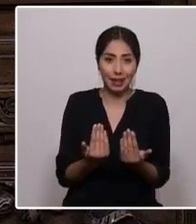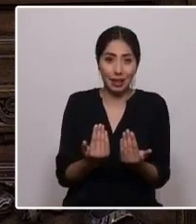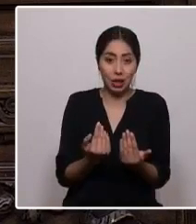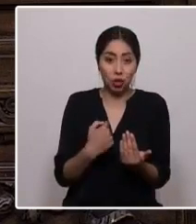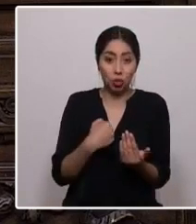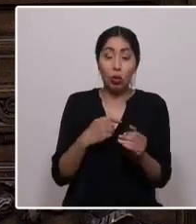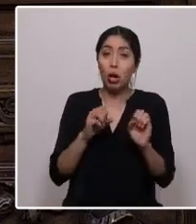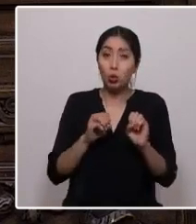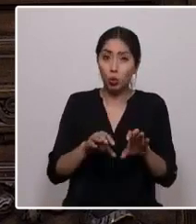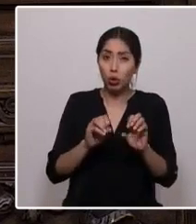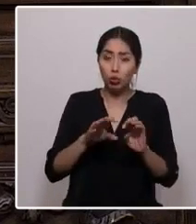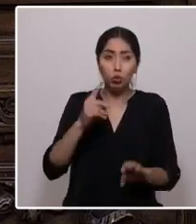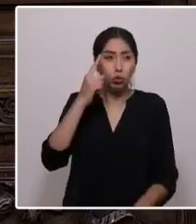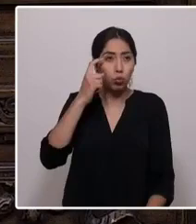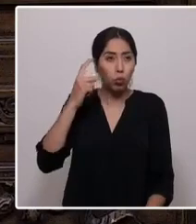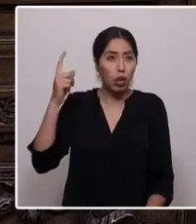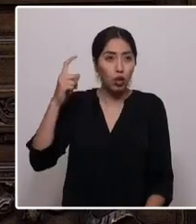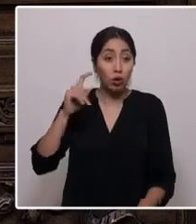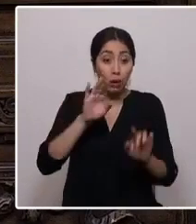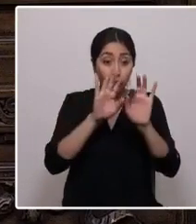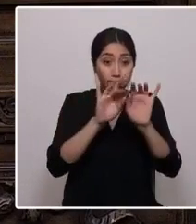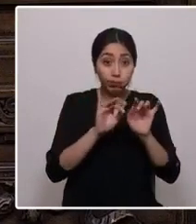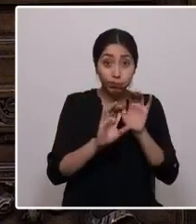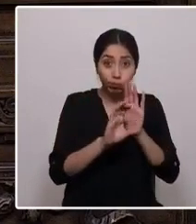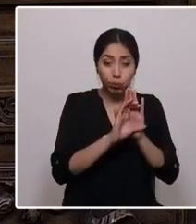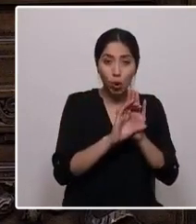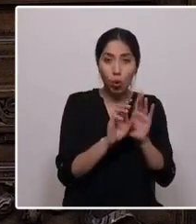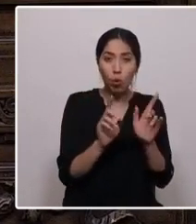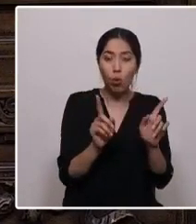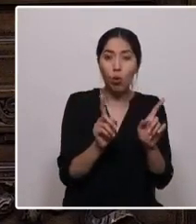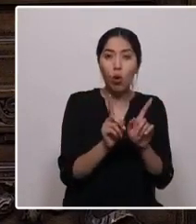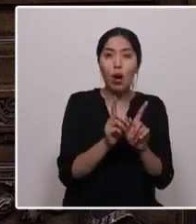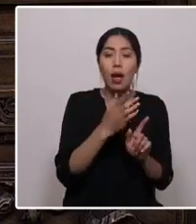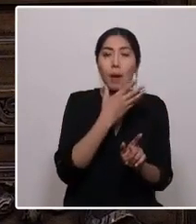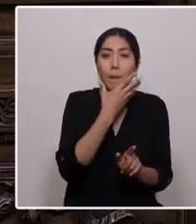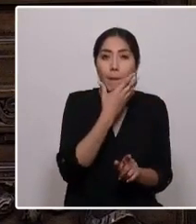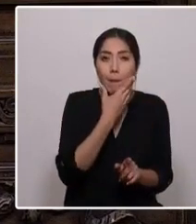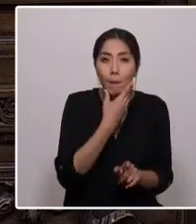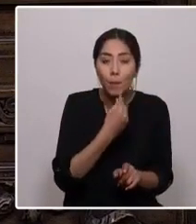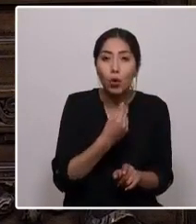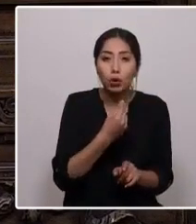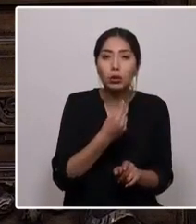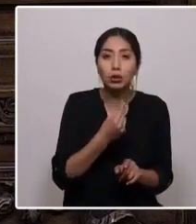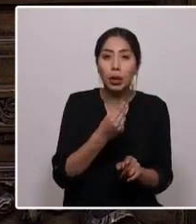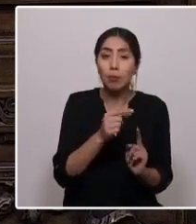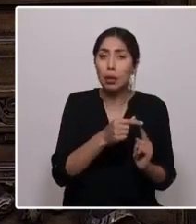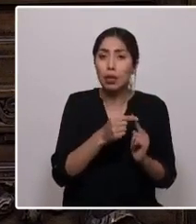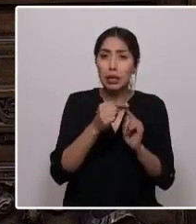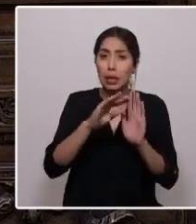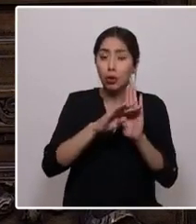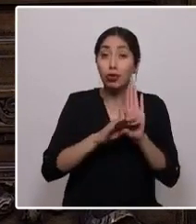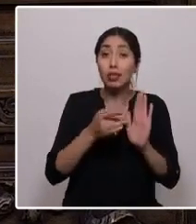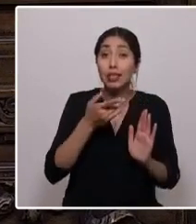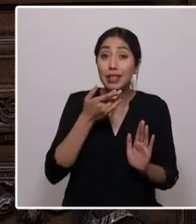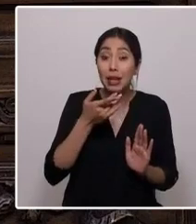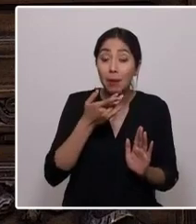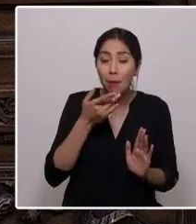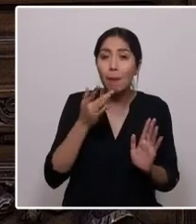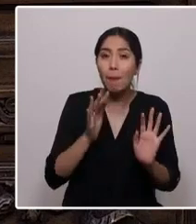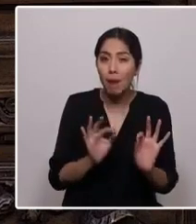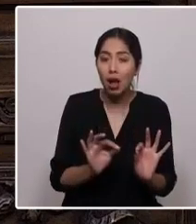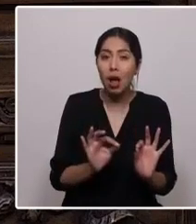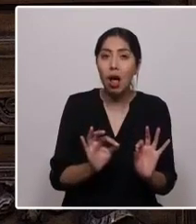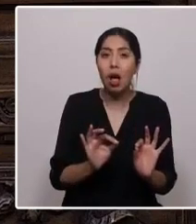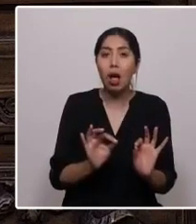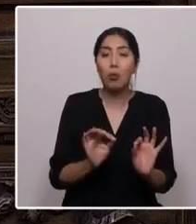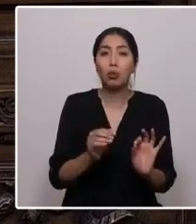disueño que nuestra creación sea breve, hermosa por sus principios simples, pero nunca superficiales, y propiciadora de